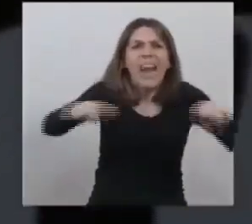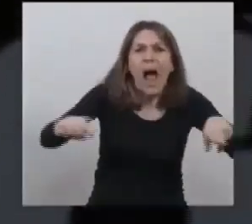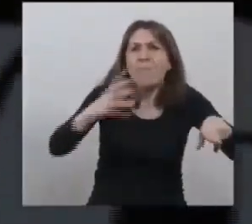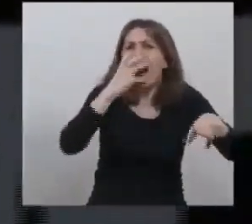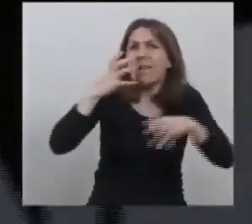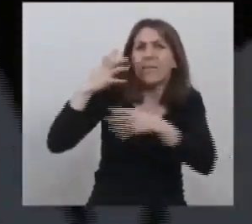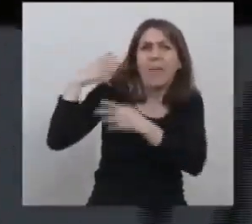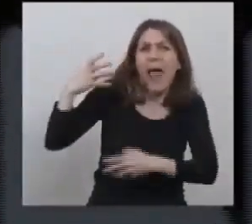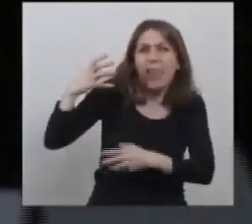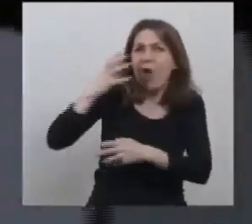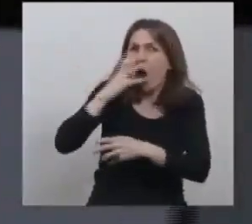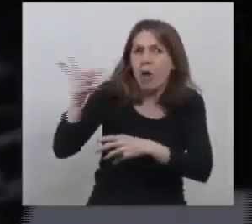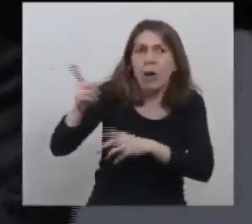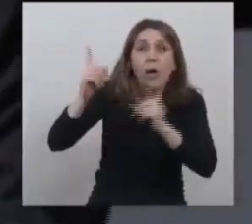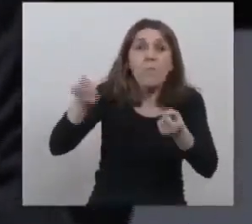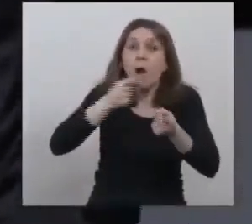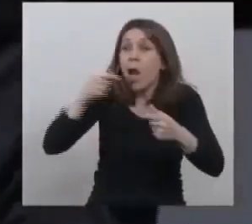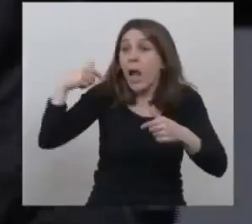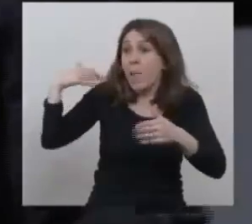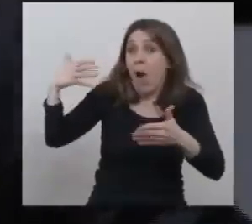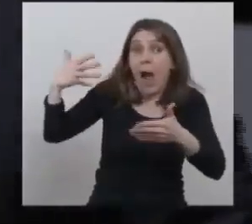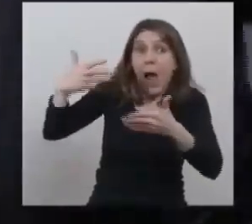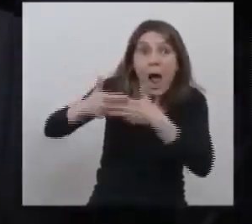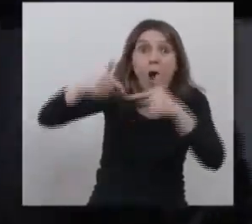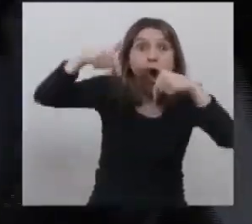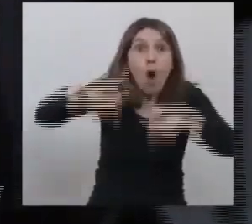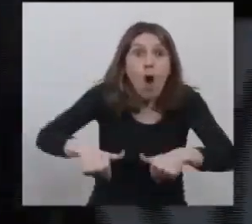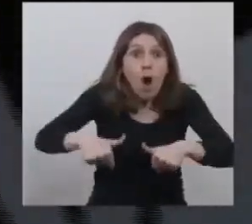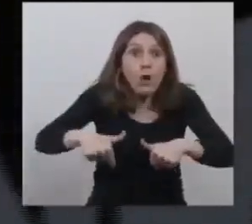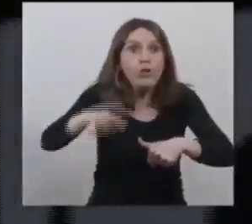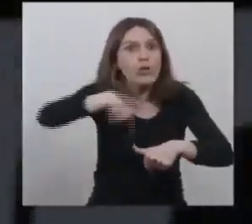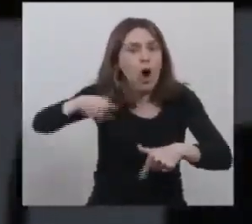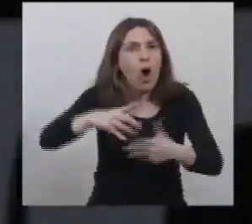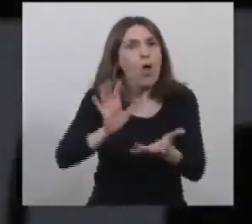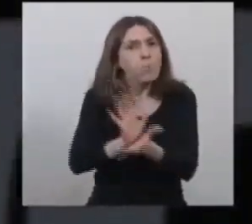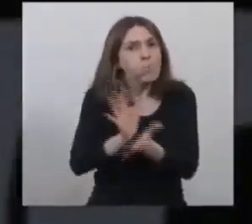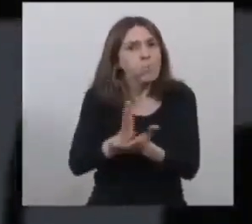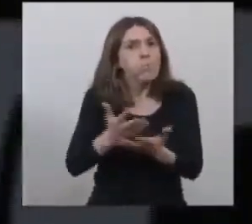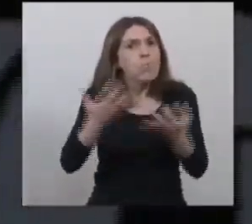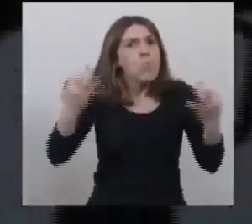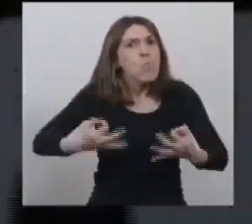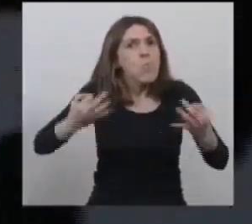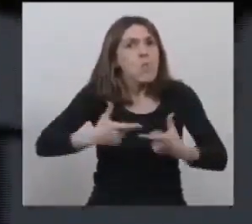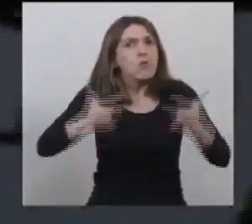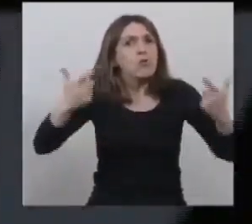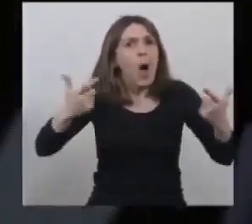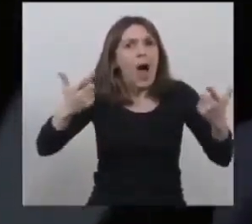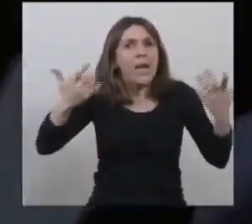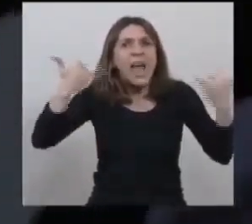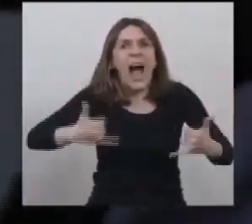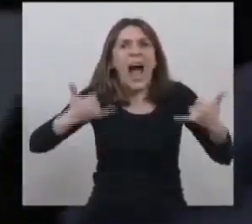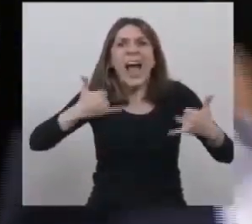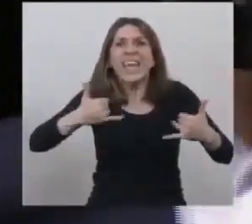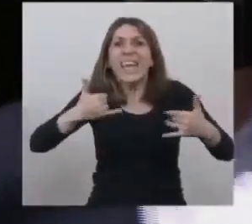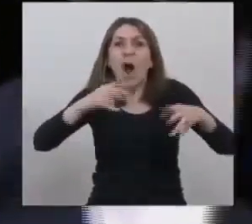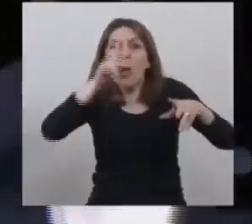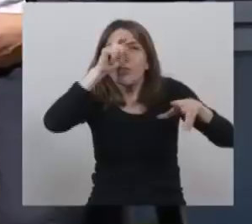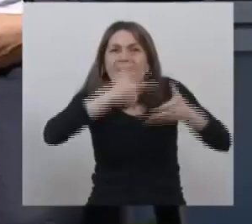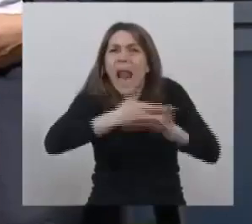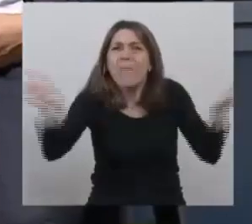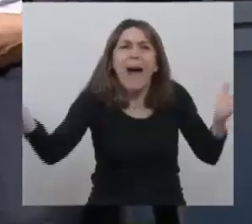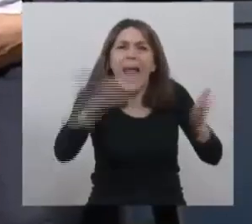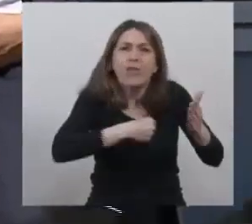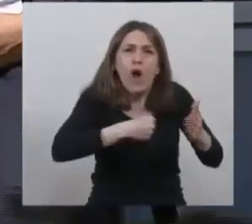y si hoy tenemos la suerte de que a ningún argentino le falta una cama donde ser atendido